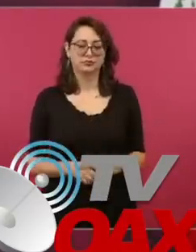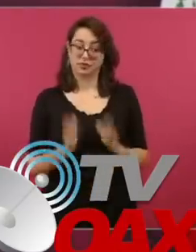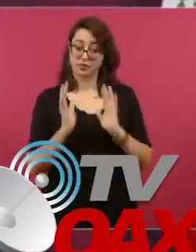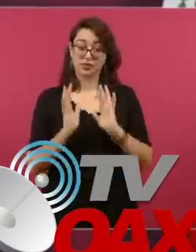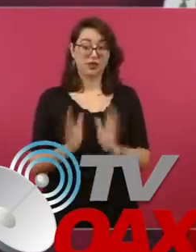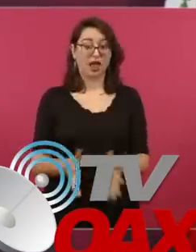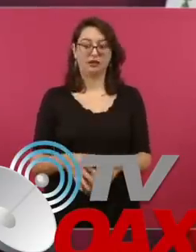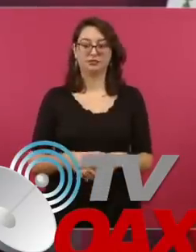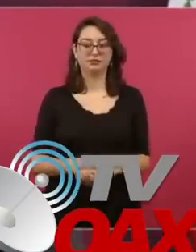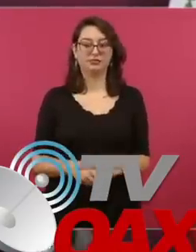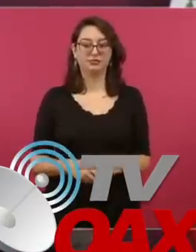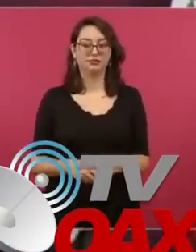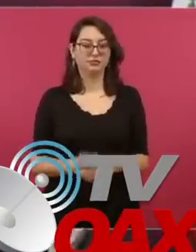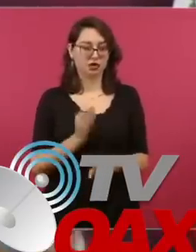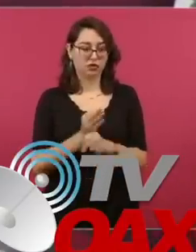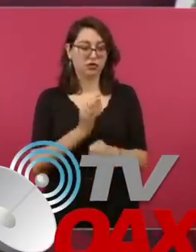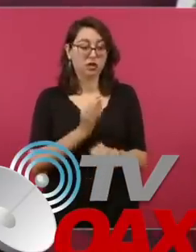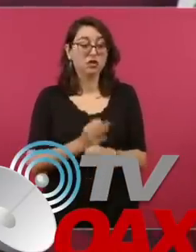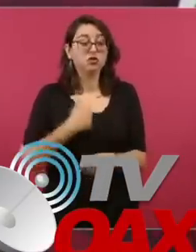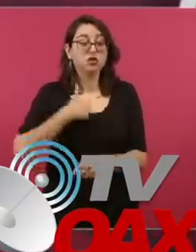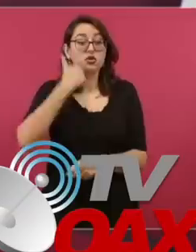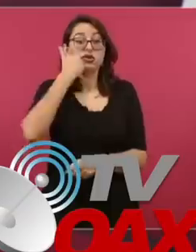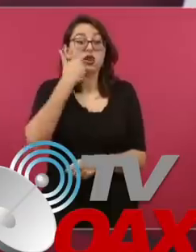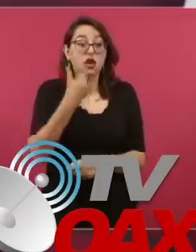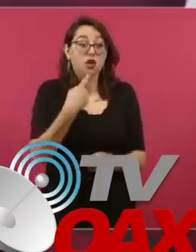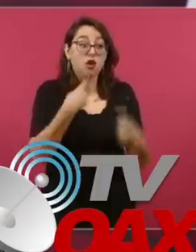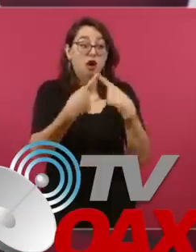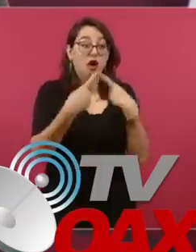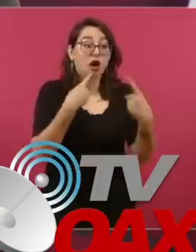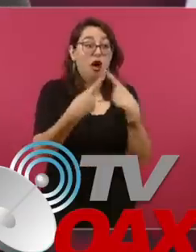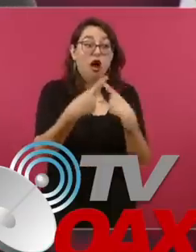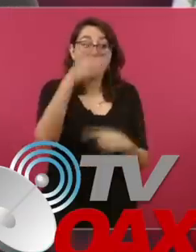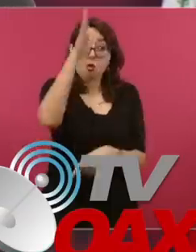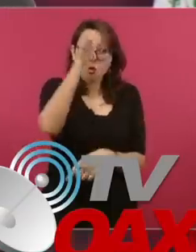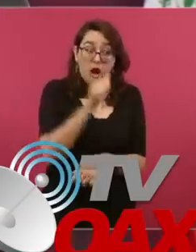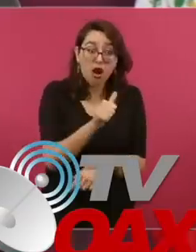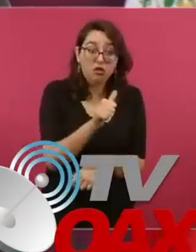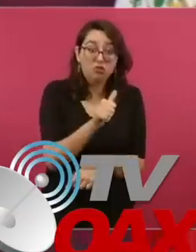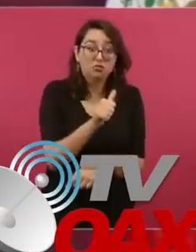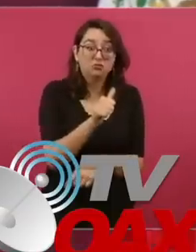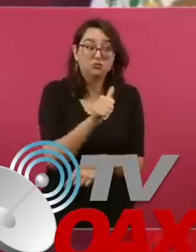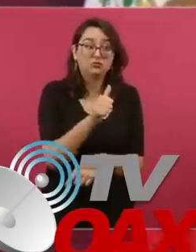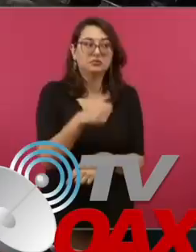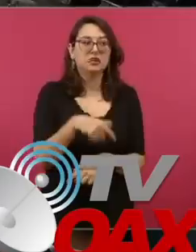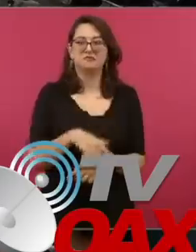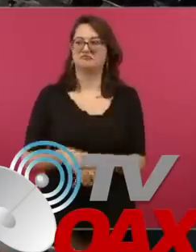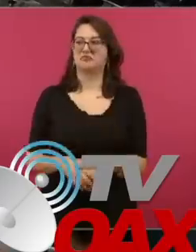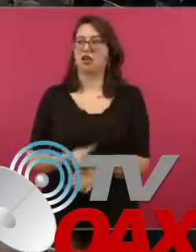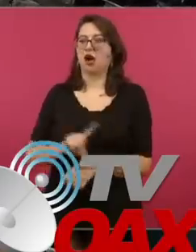O sea, estamos buscando arreglos. Pero no estén pensando en decir, a ver, ya se va a ir.